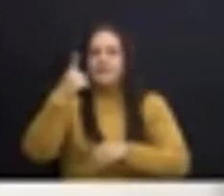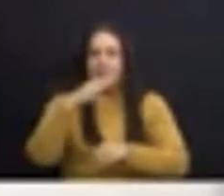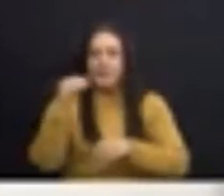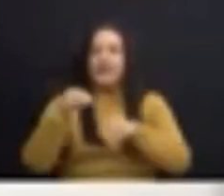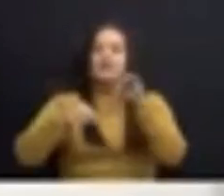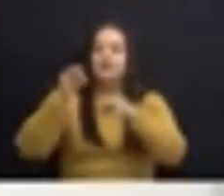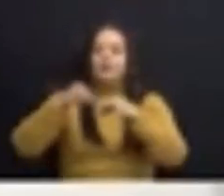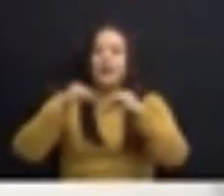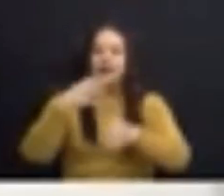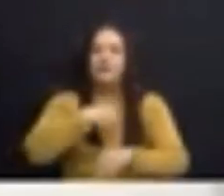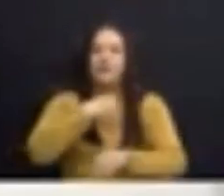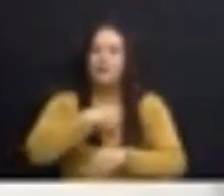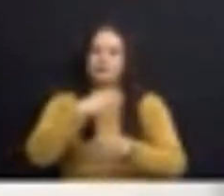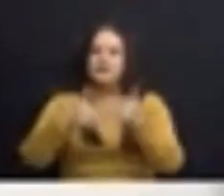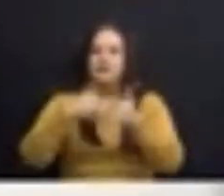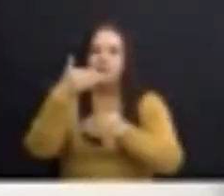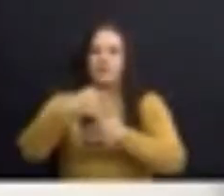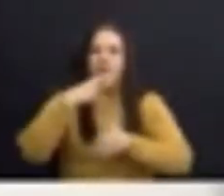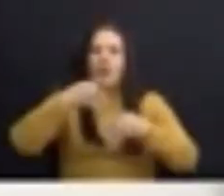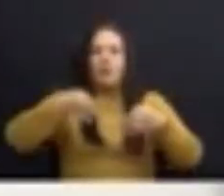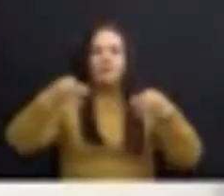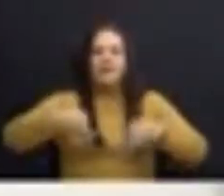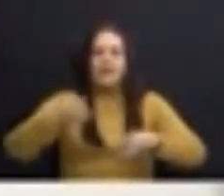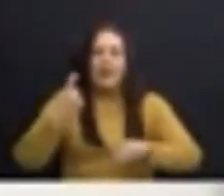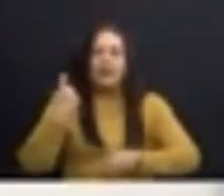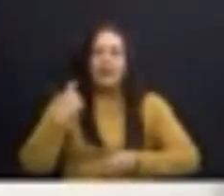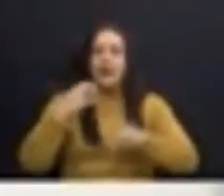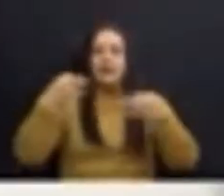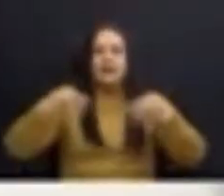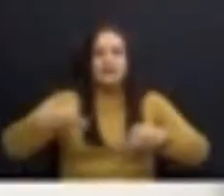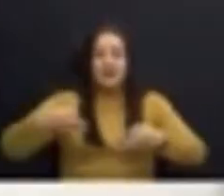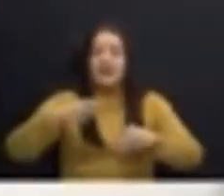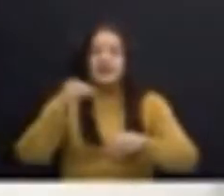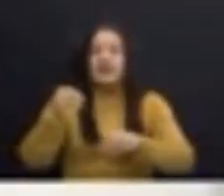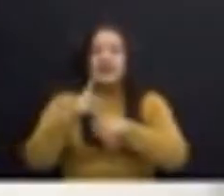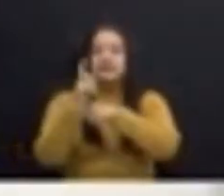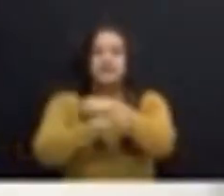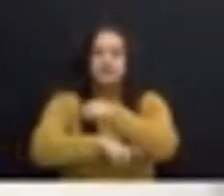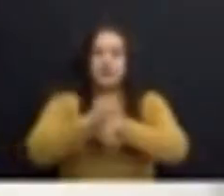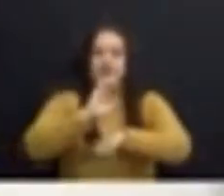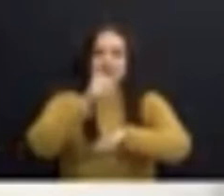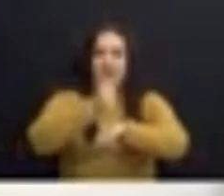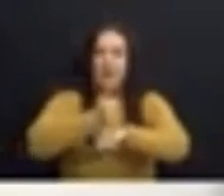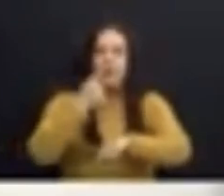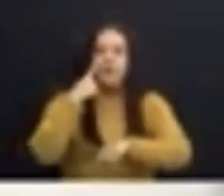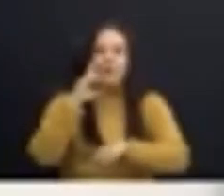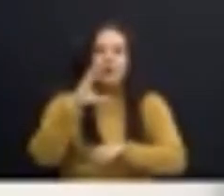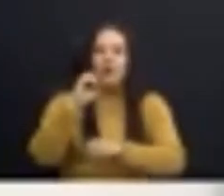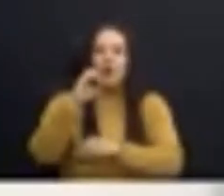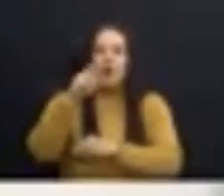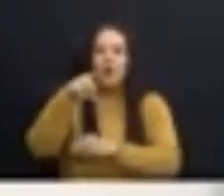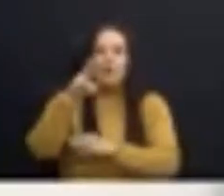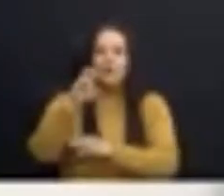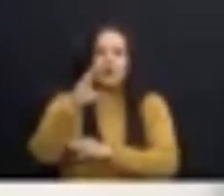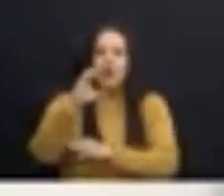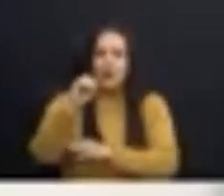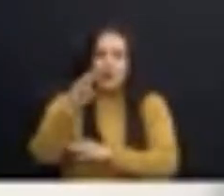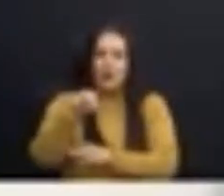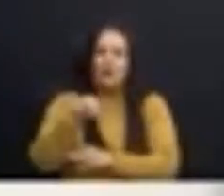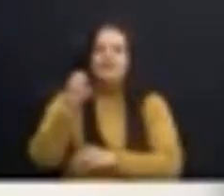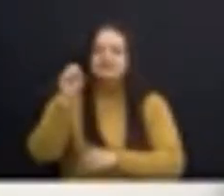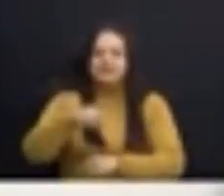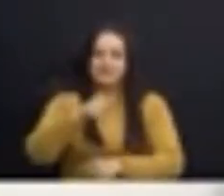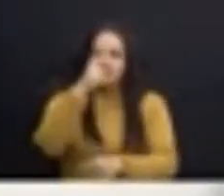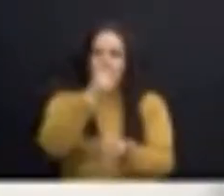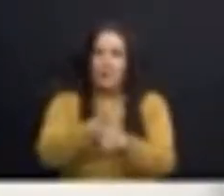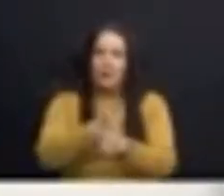después, han confirmado fiacientemente que la sanción impuesta por Coprocom era correcta.